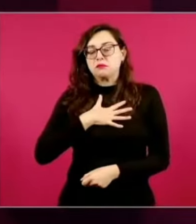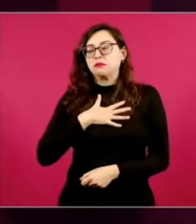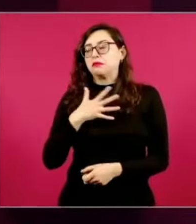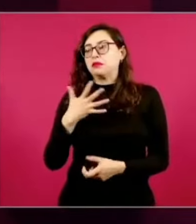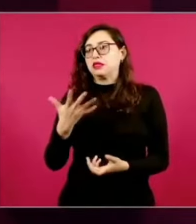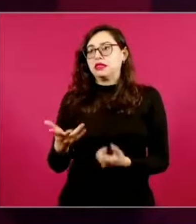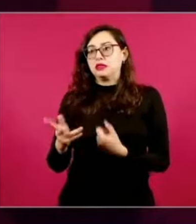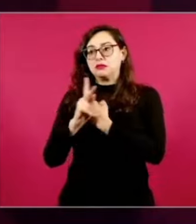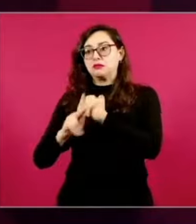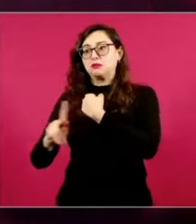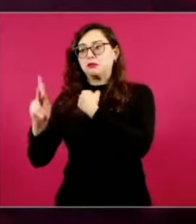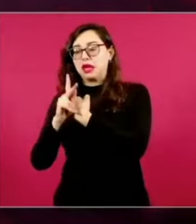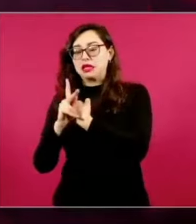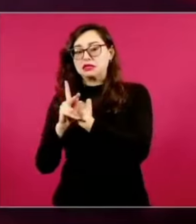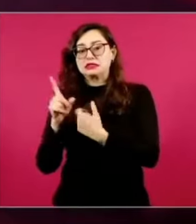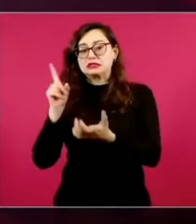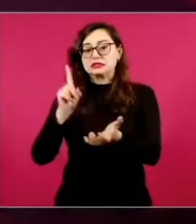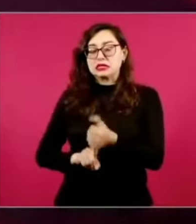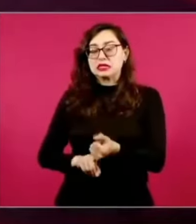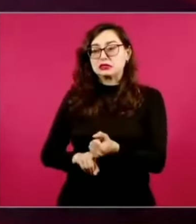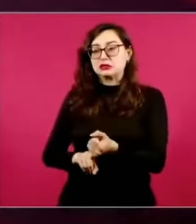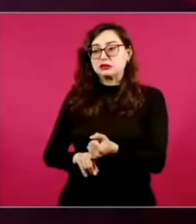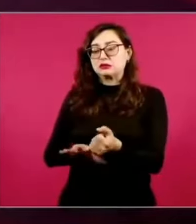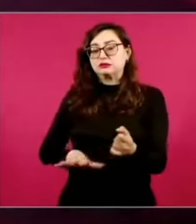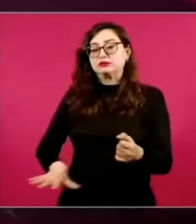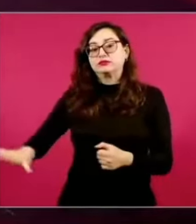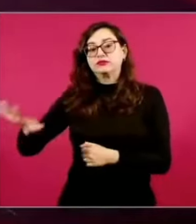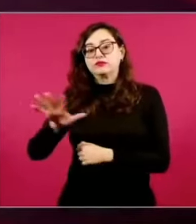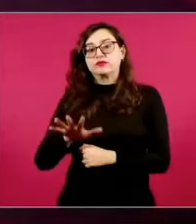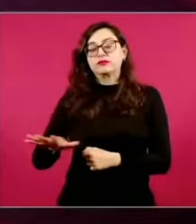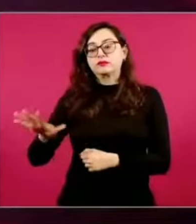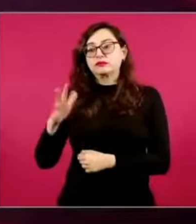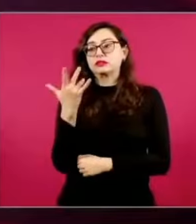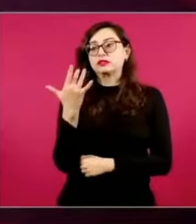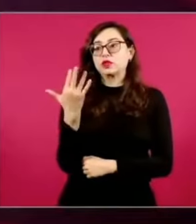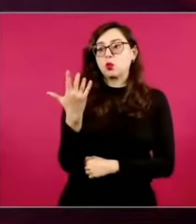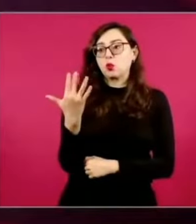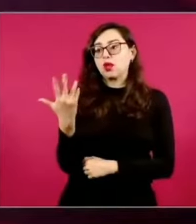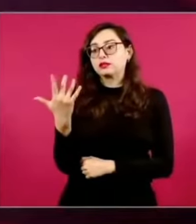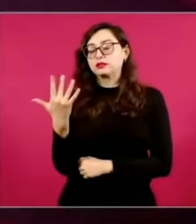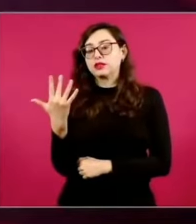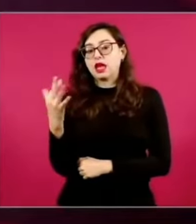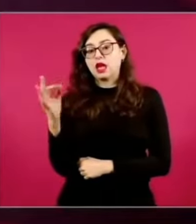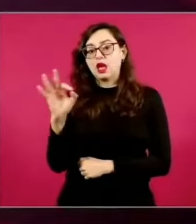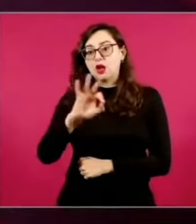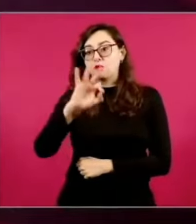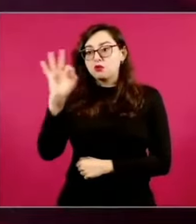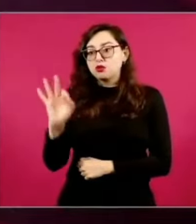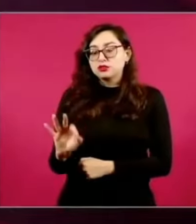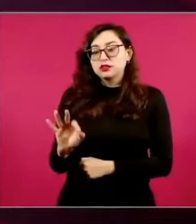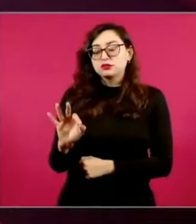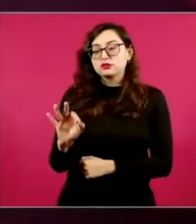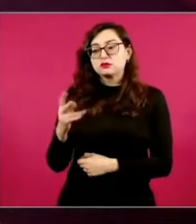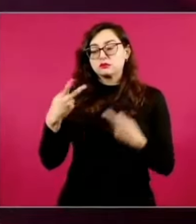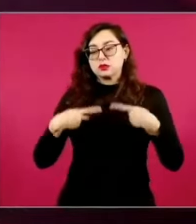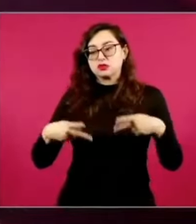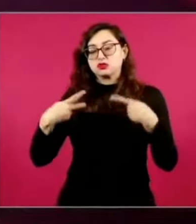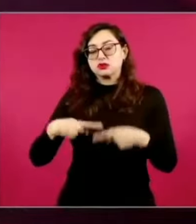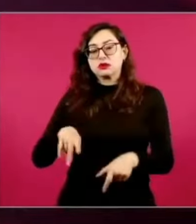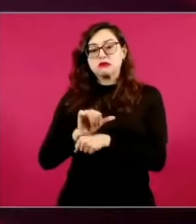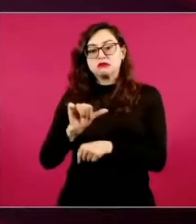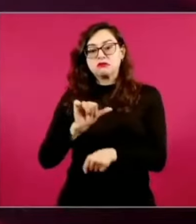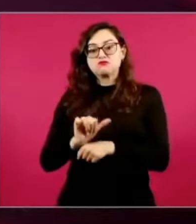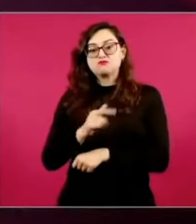más del 50% de los argentinos y de las argentinas hoy están bajo la línea de pobreza. Para un